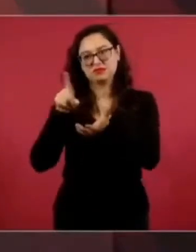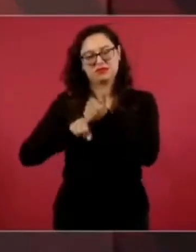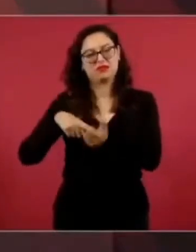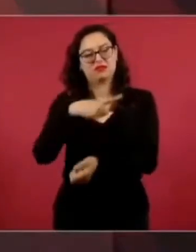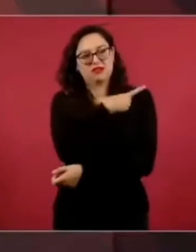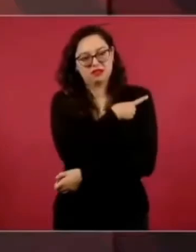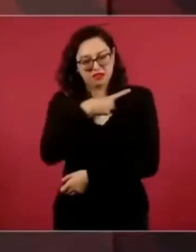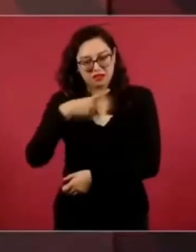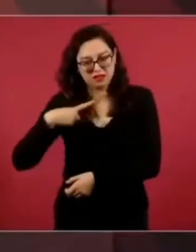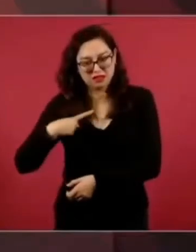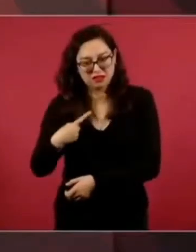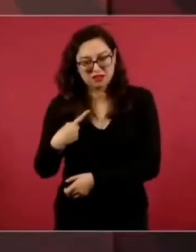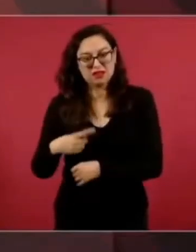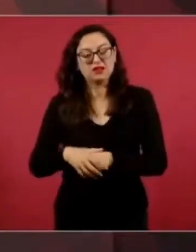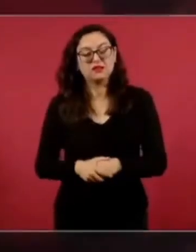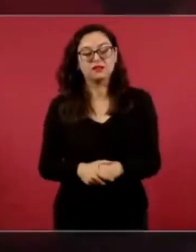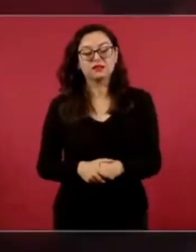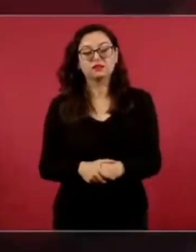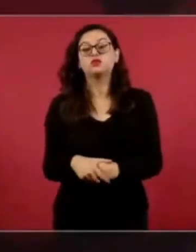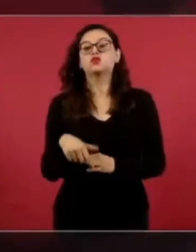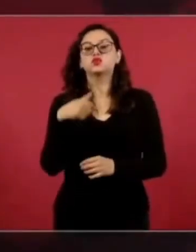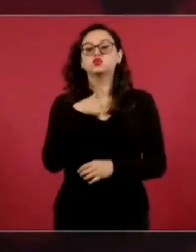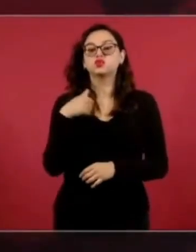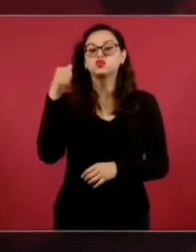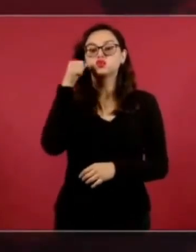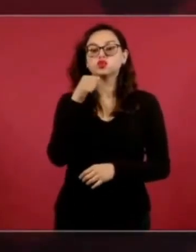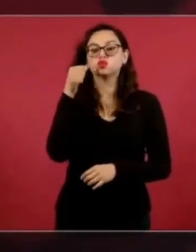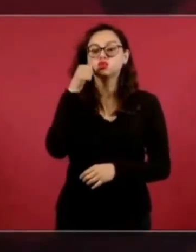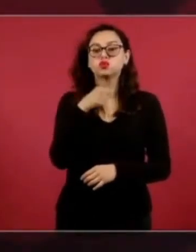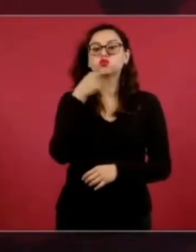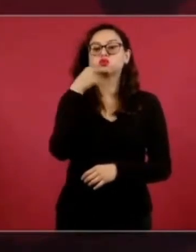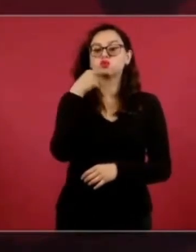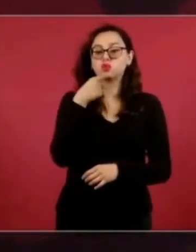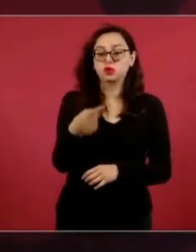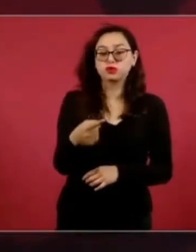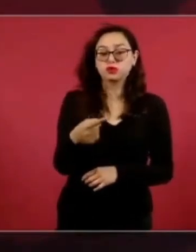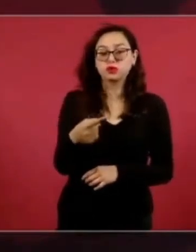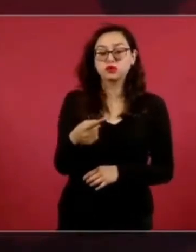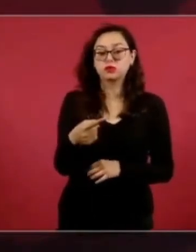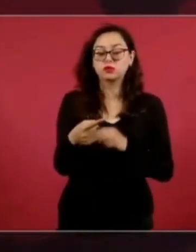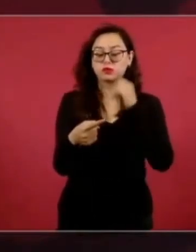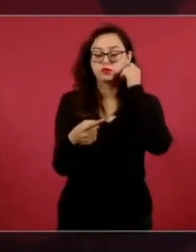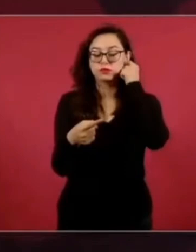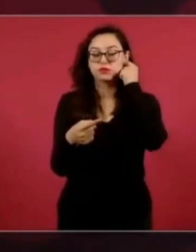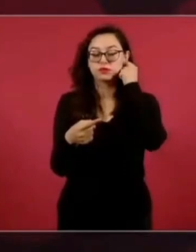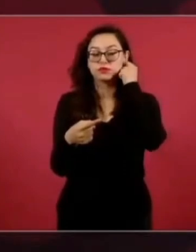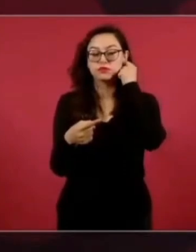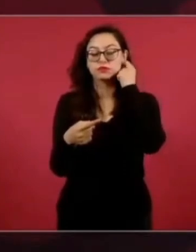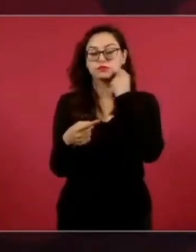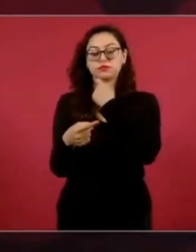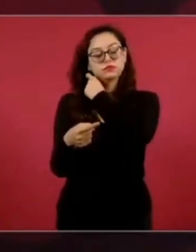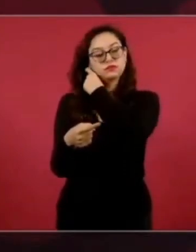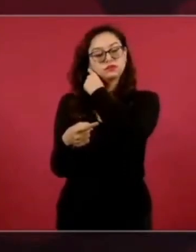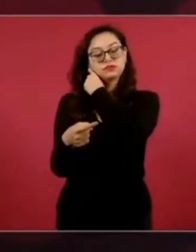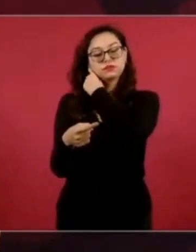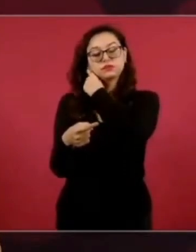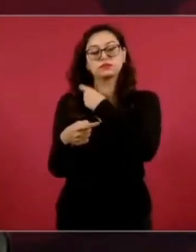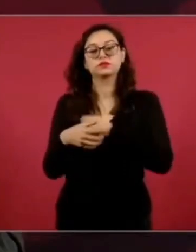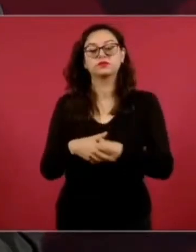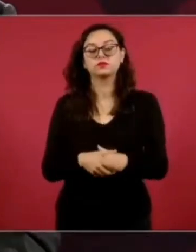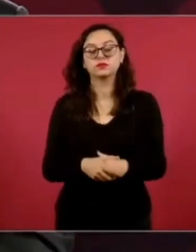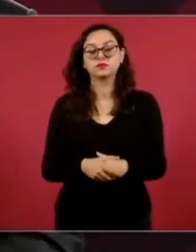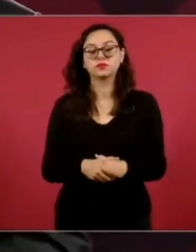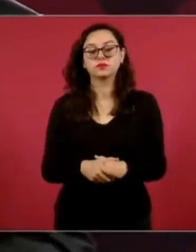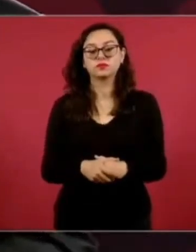Siempre repito que en la novela de